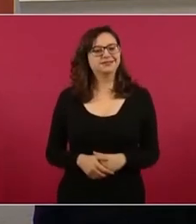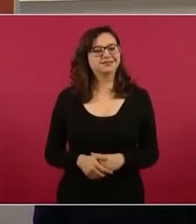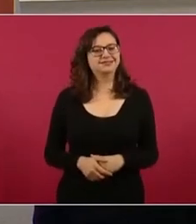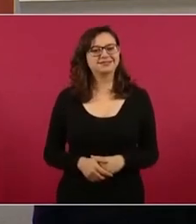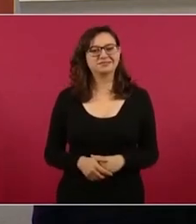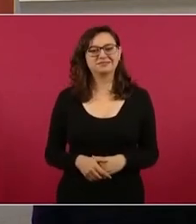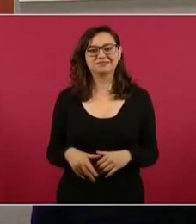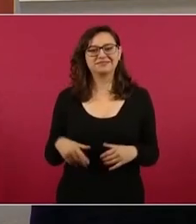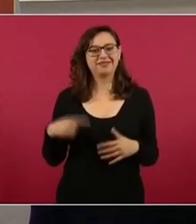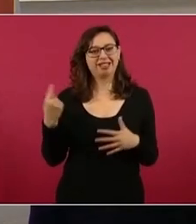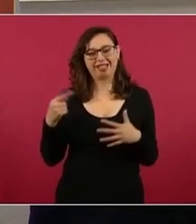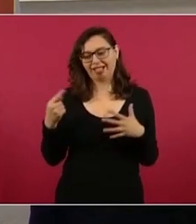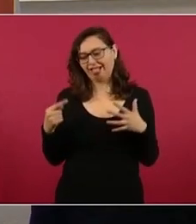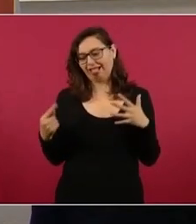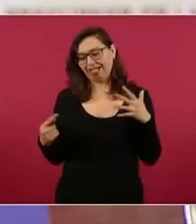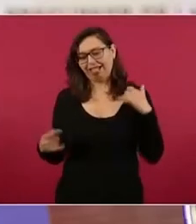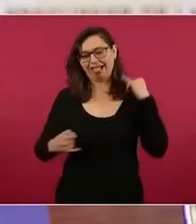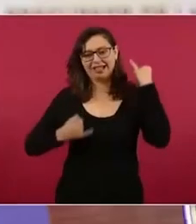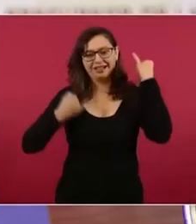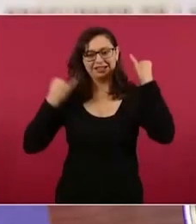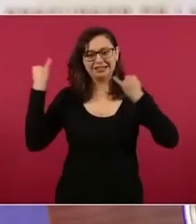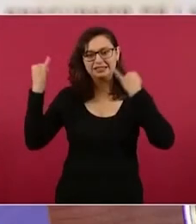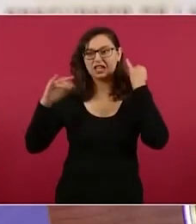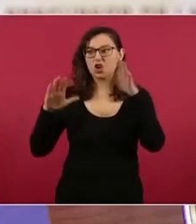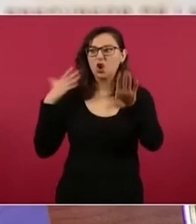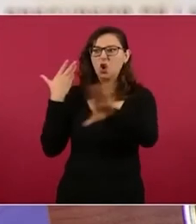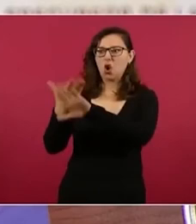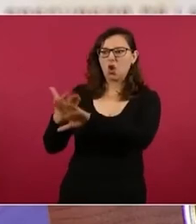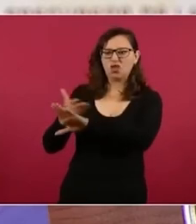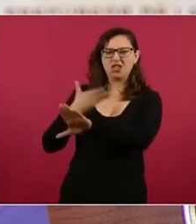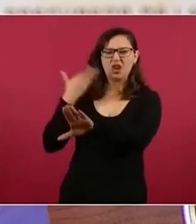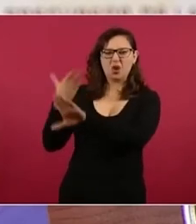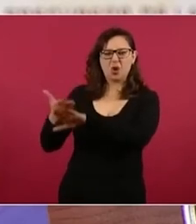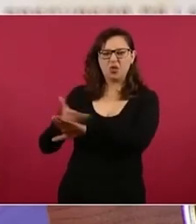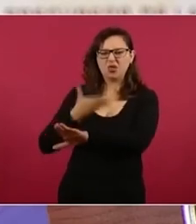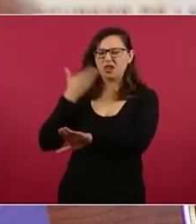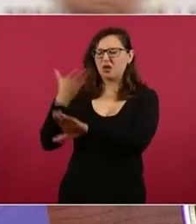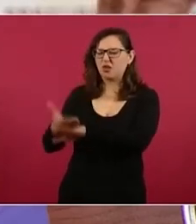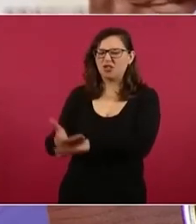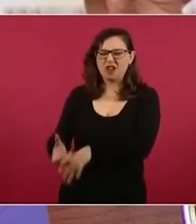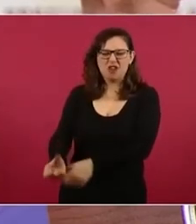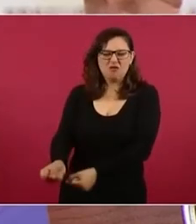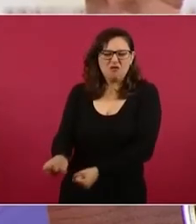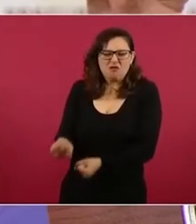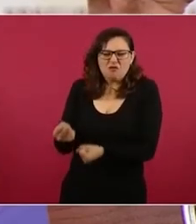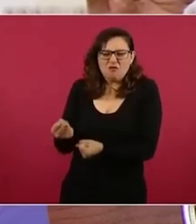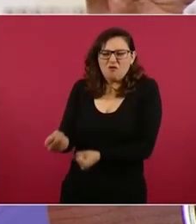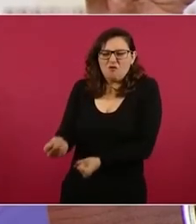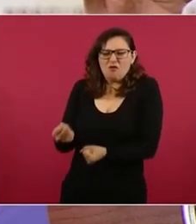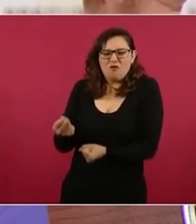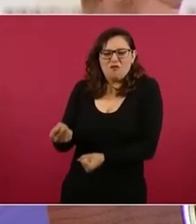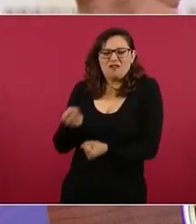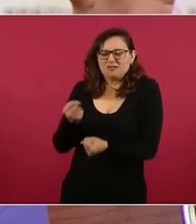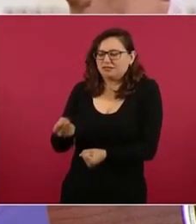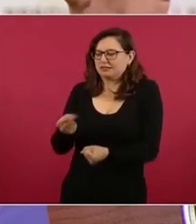etcétera etcétera etcétera pero con todo